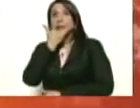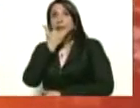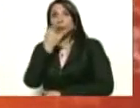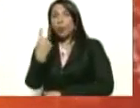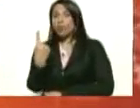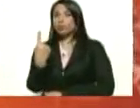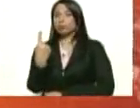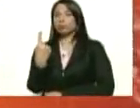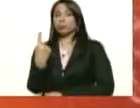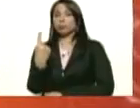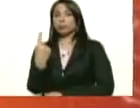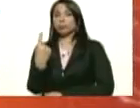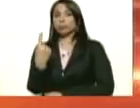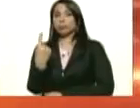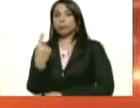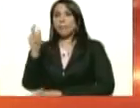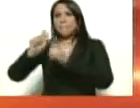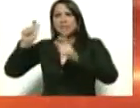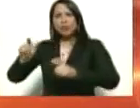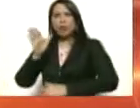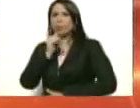de unos irresponsables